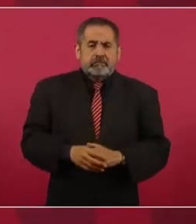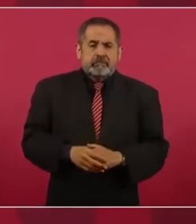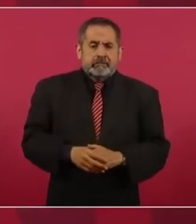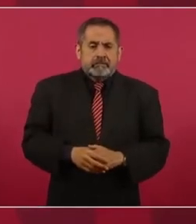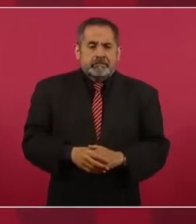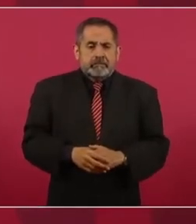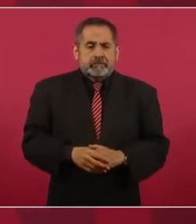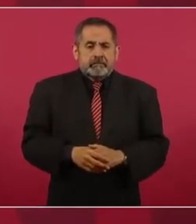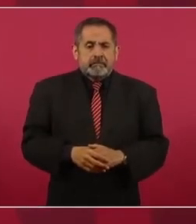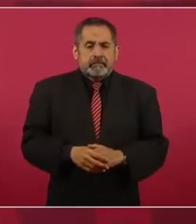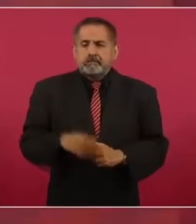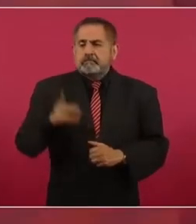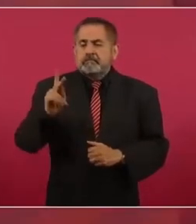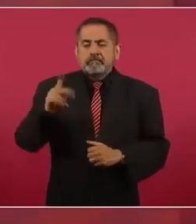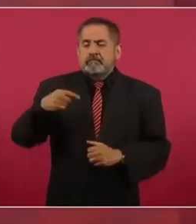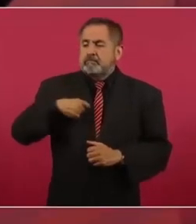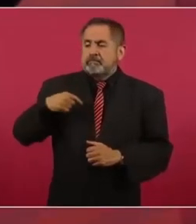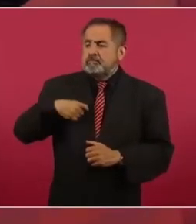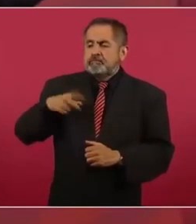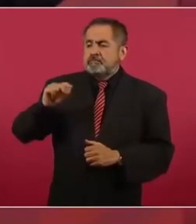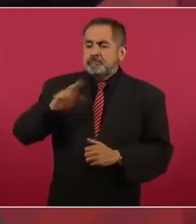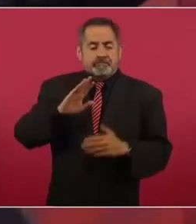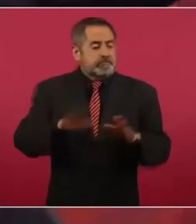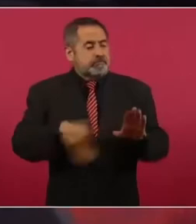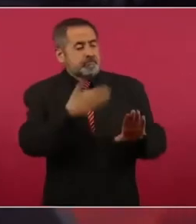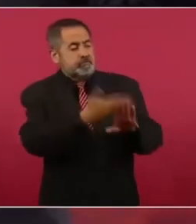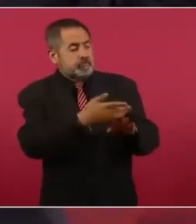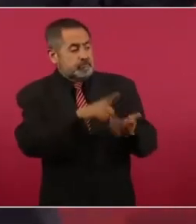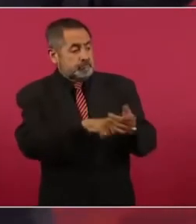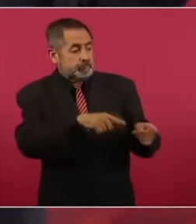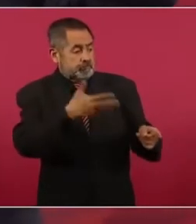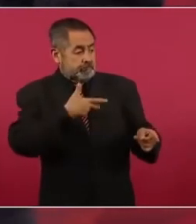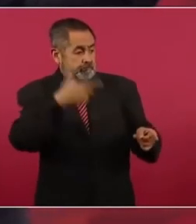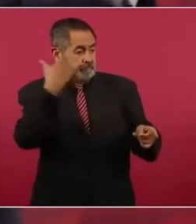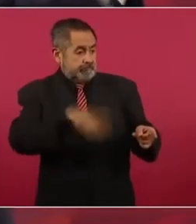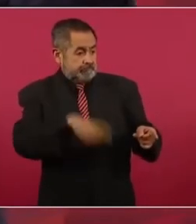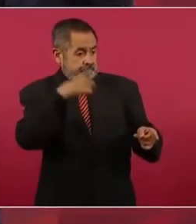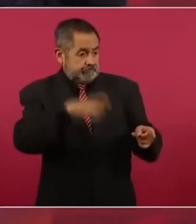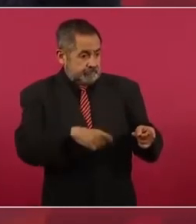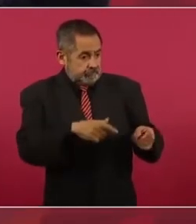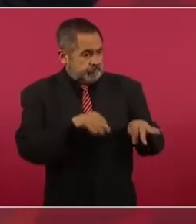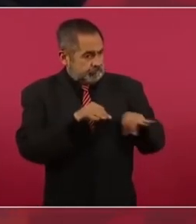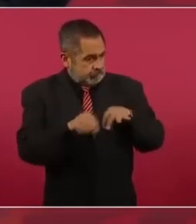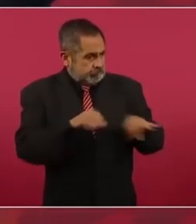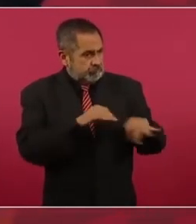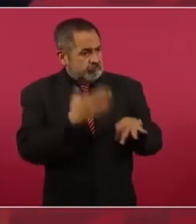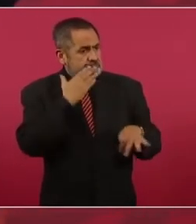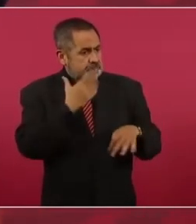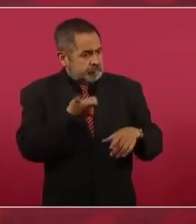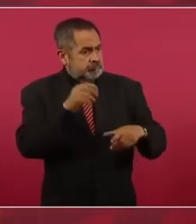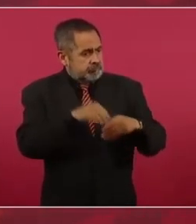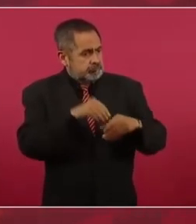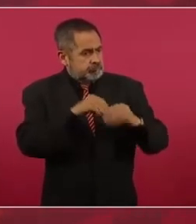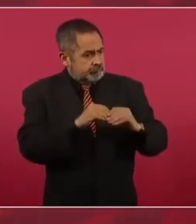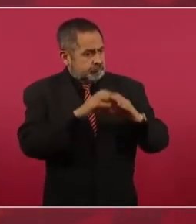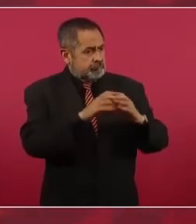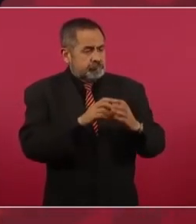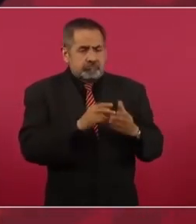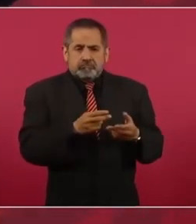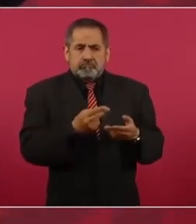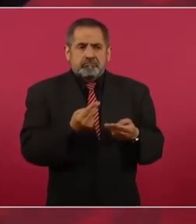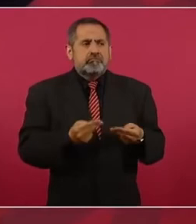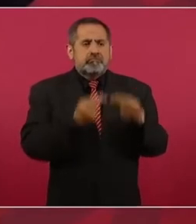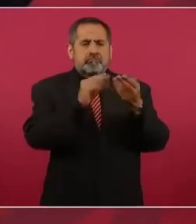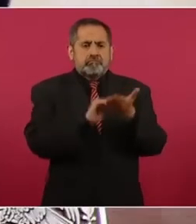pero no es estar en contra del que trabaja, invierte,